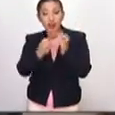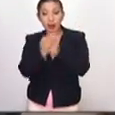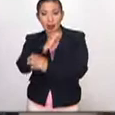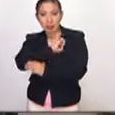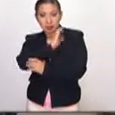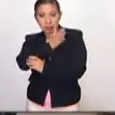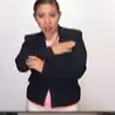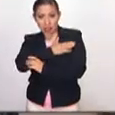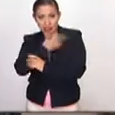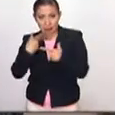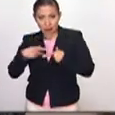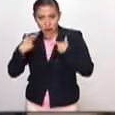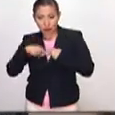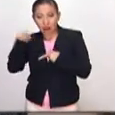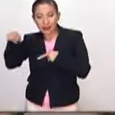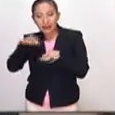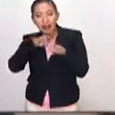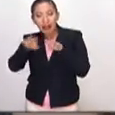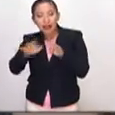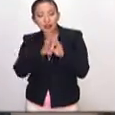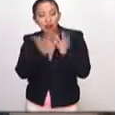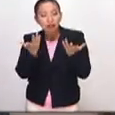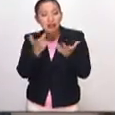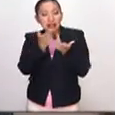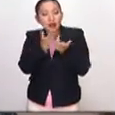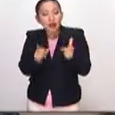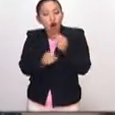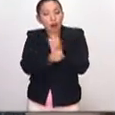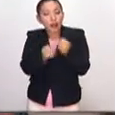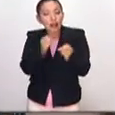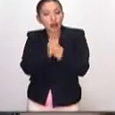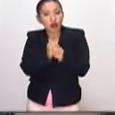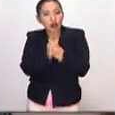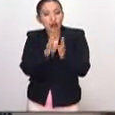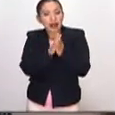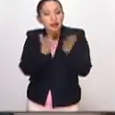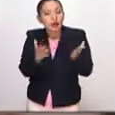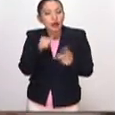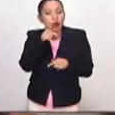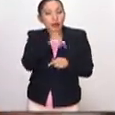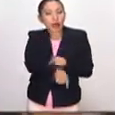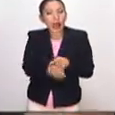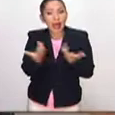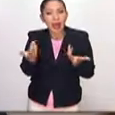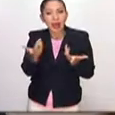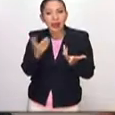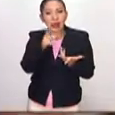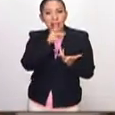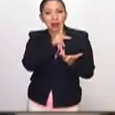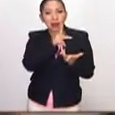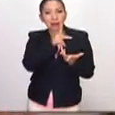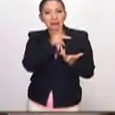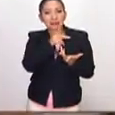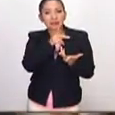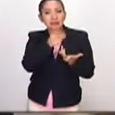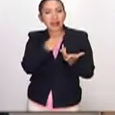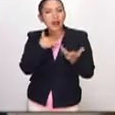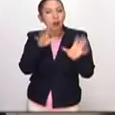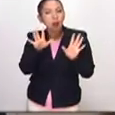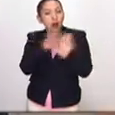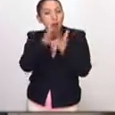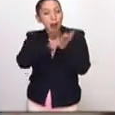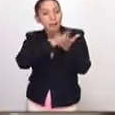novohispanos, estamos trabajando libros objeto, o sea, libros a partir de pop-up, o sea, de